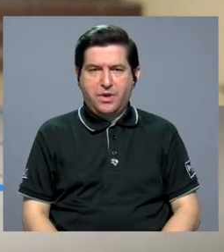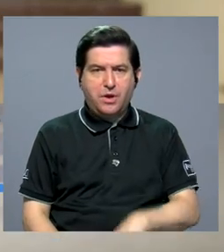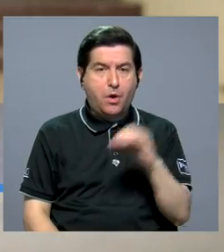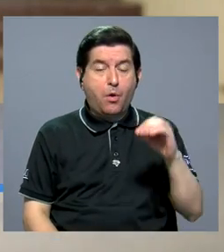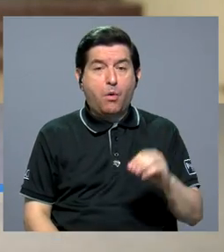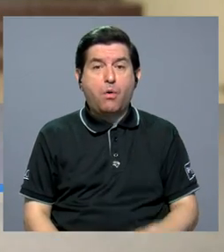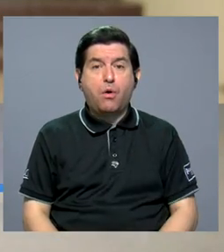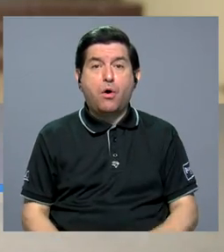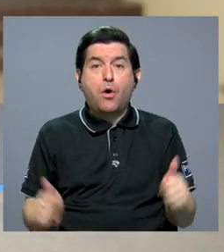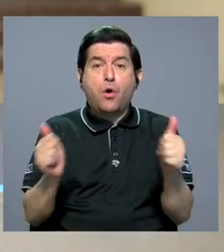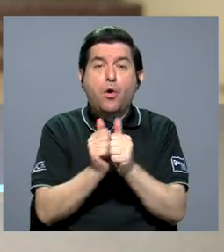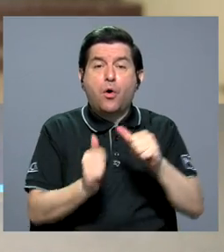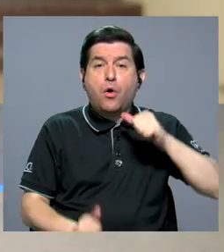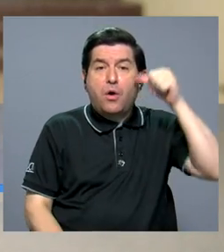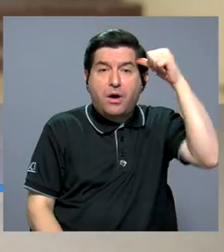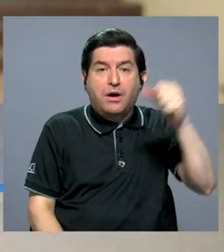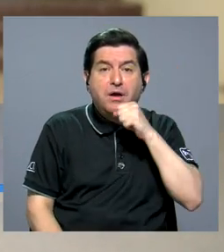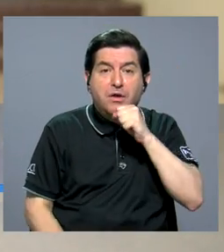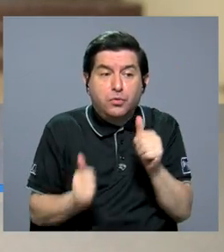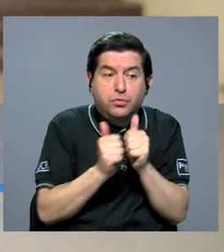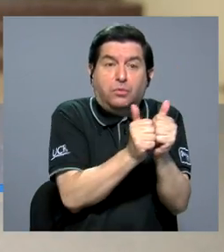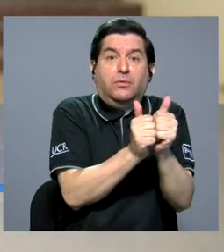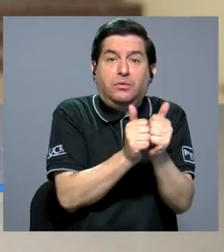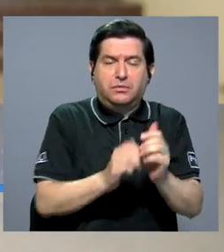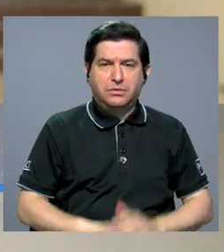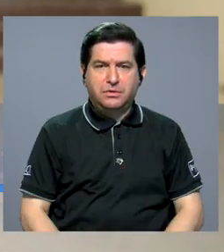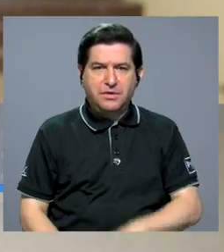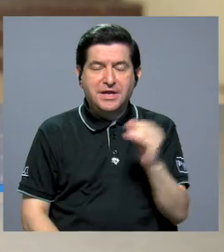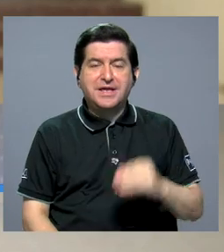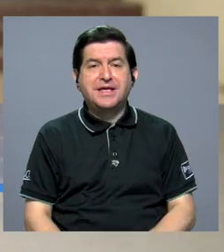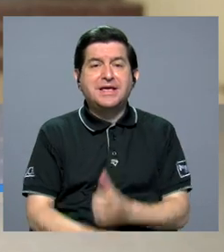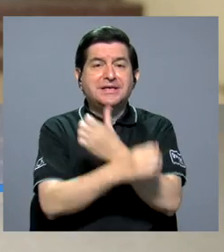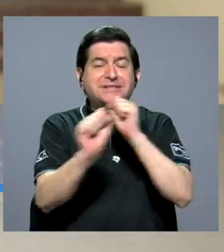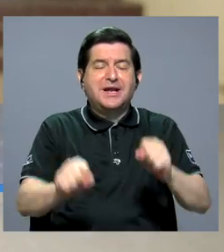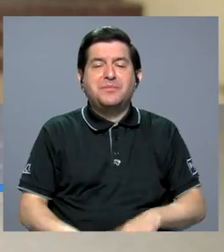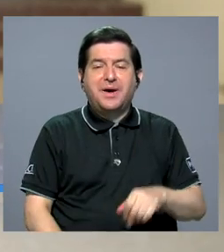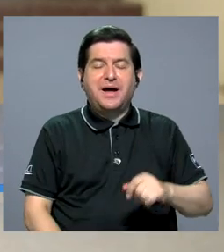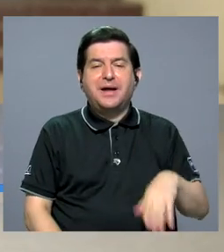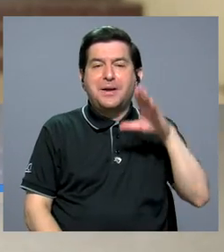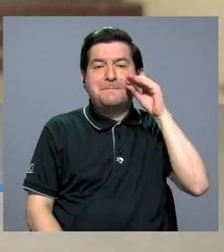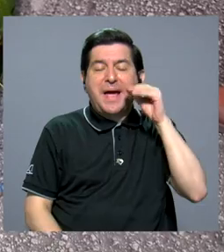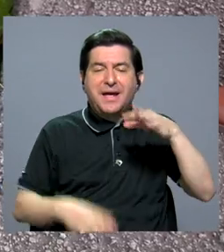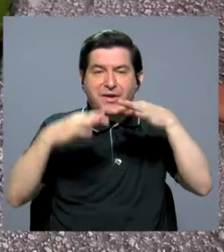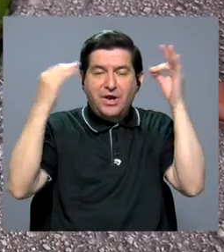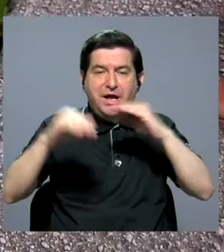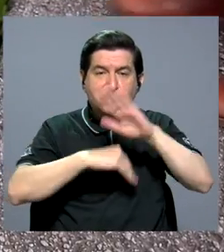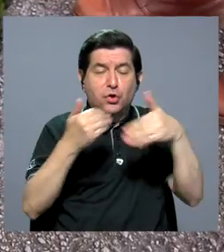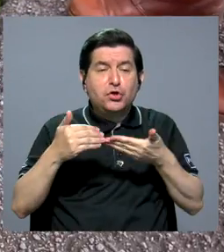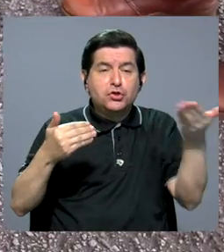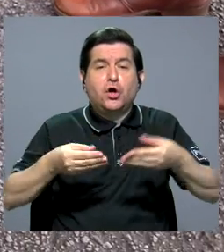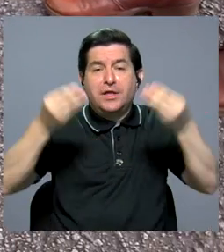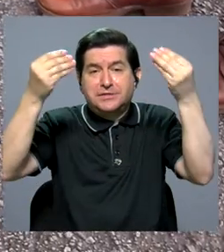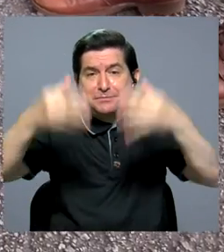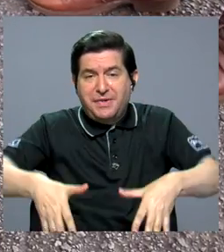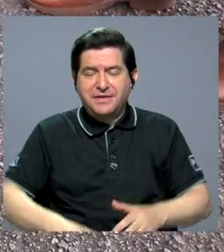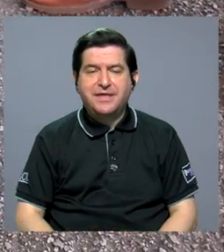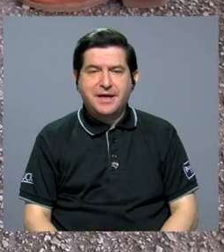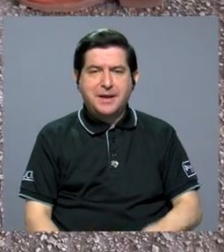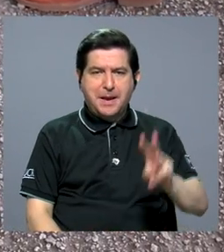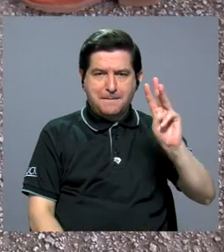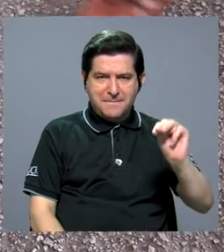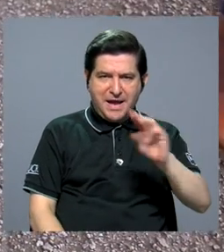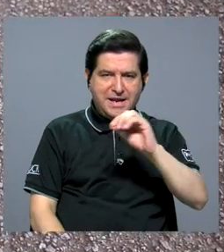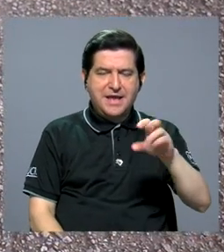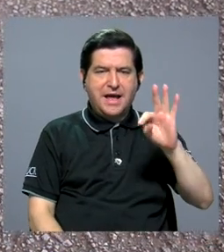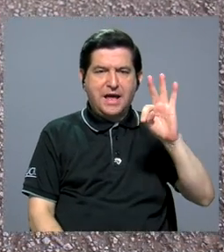salir huyendo con un anciano y sobre todo salvar tu perro y tu gato y perder todas las cosas. Doña María y